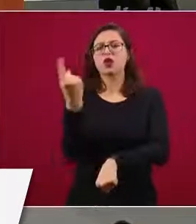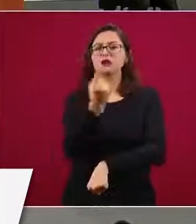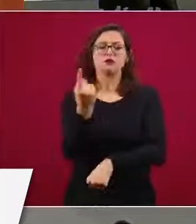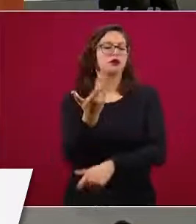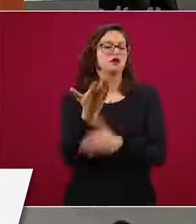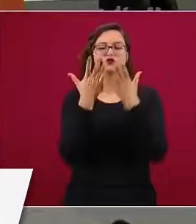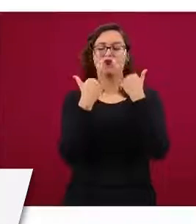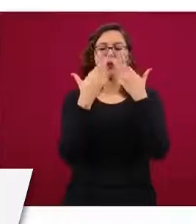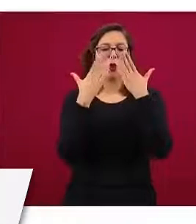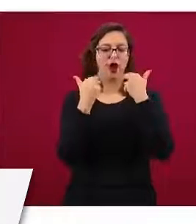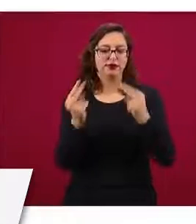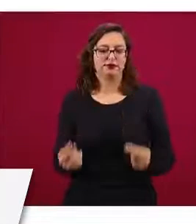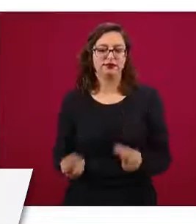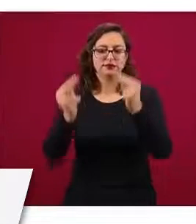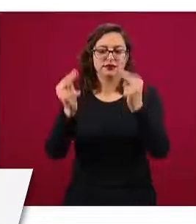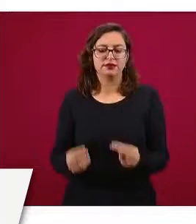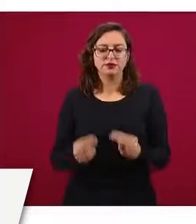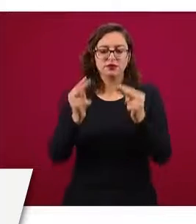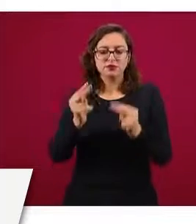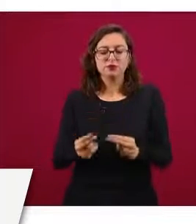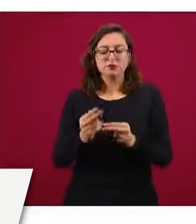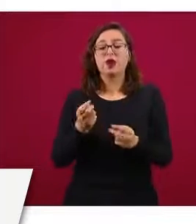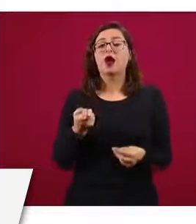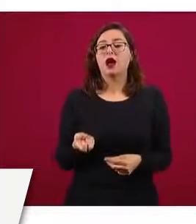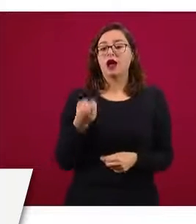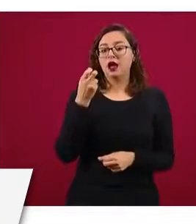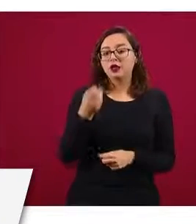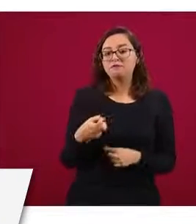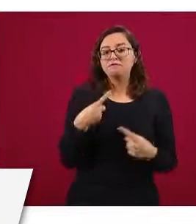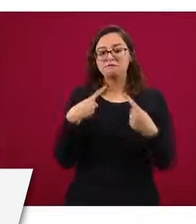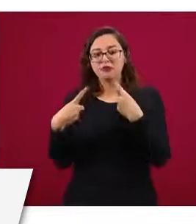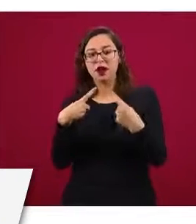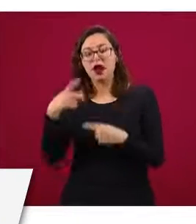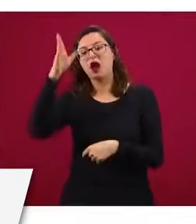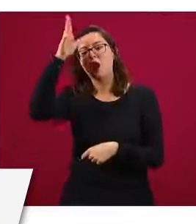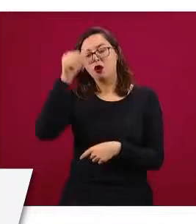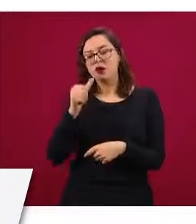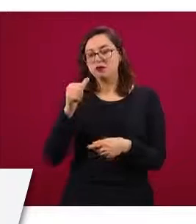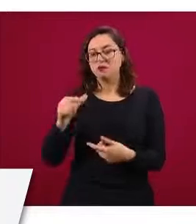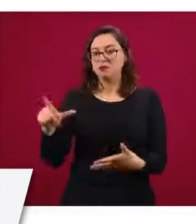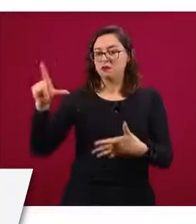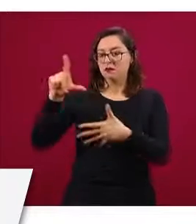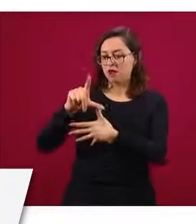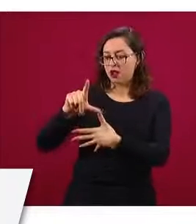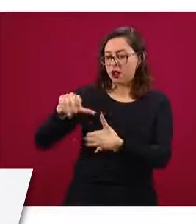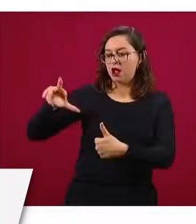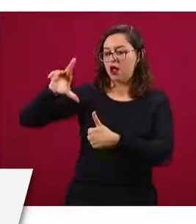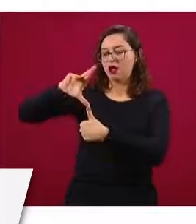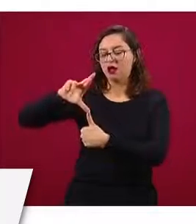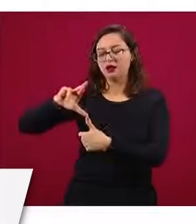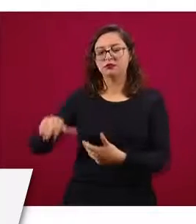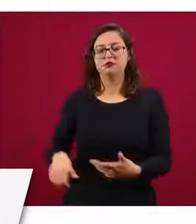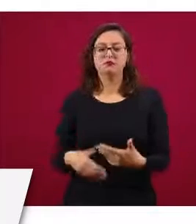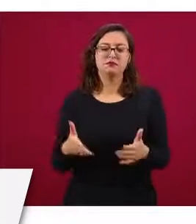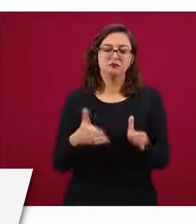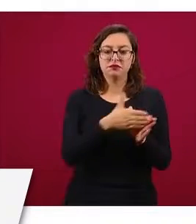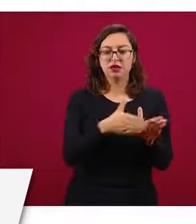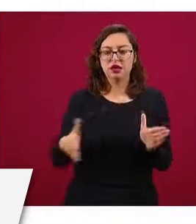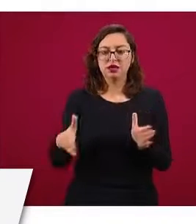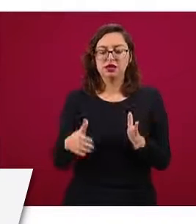Y con esta medida, con este convenio, con este acuerdo, la región va a tener acceso entre 6 y 12 meses